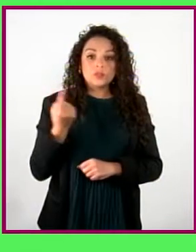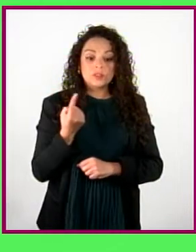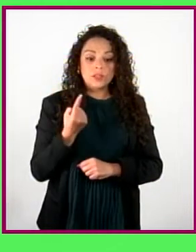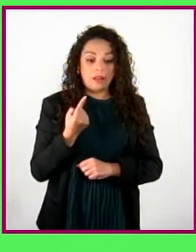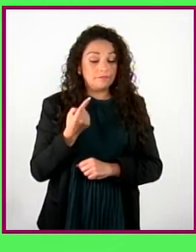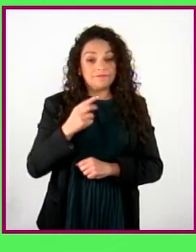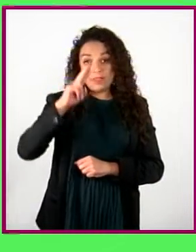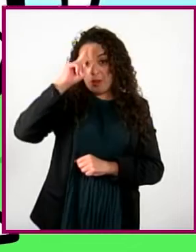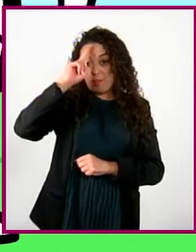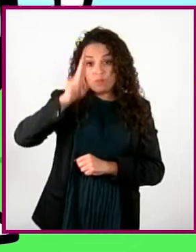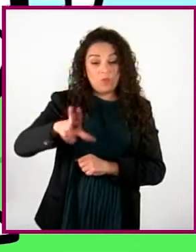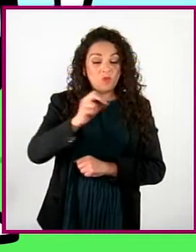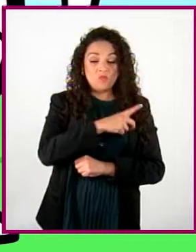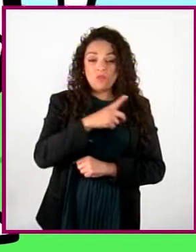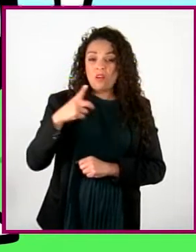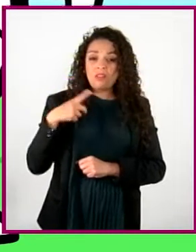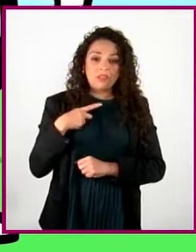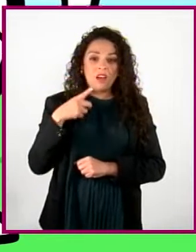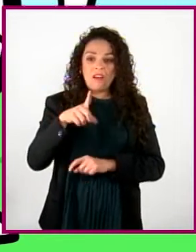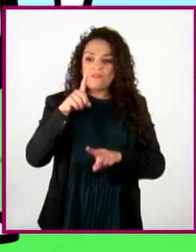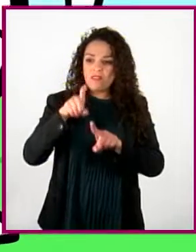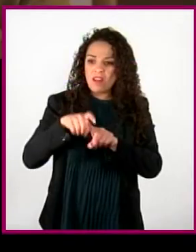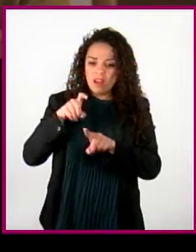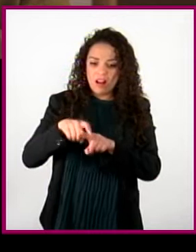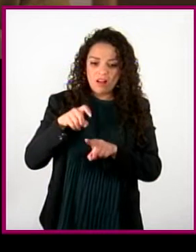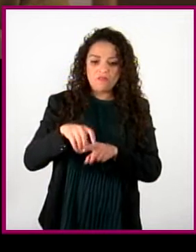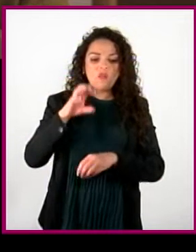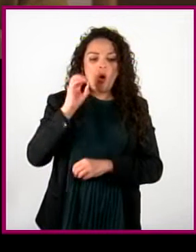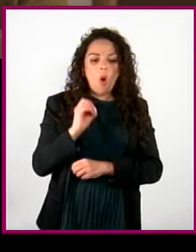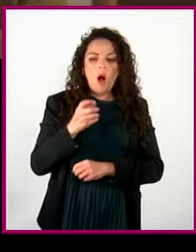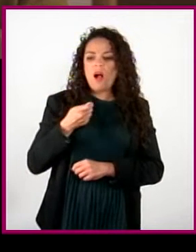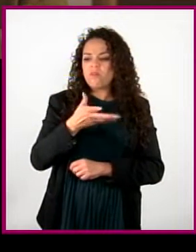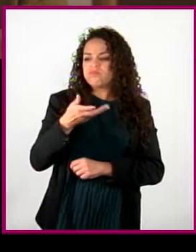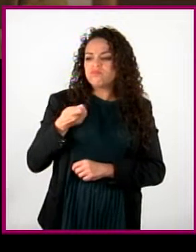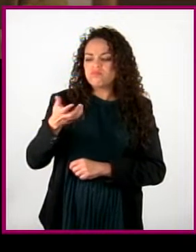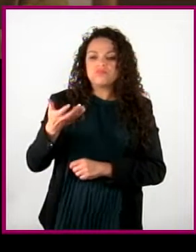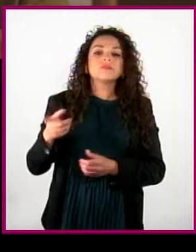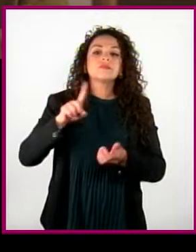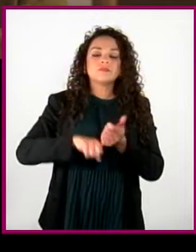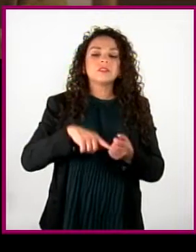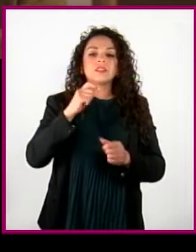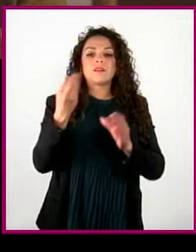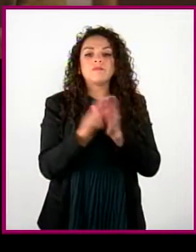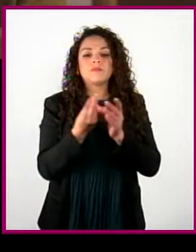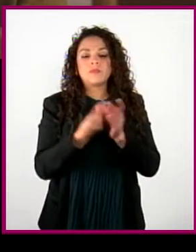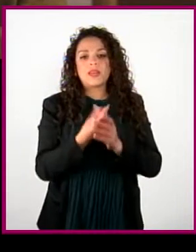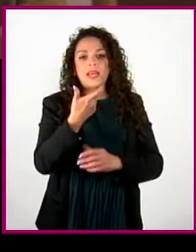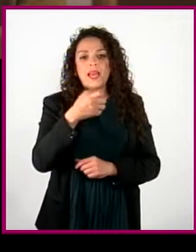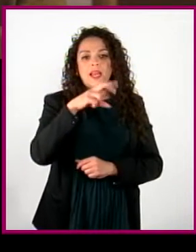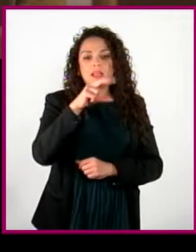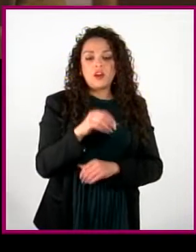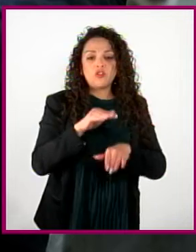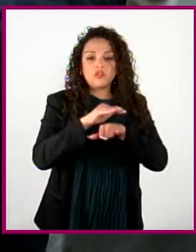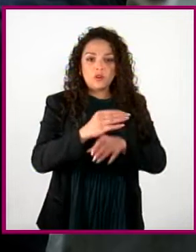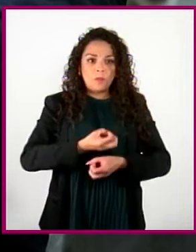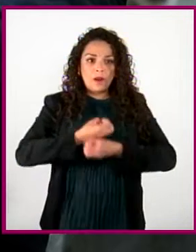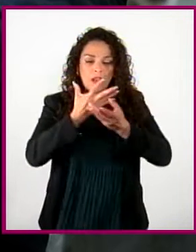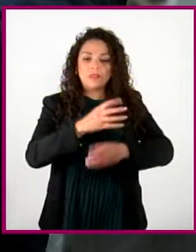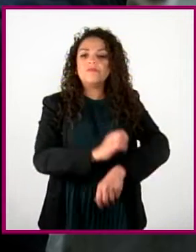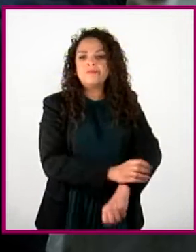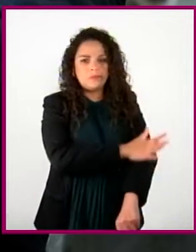lugar burlarse o hacer comentarios peyorativos que refuercen estereotipos de género con respecto a la expresión de emociones.